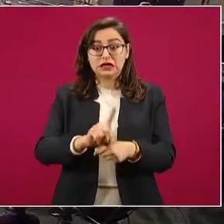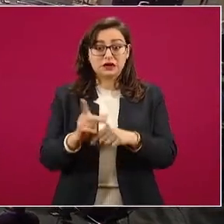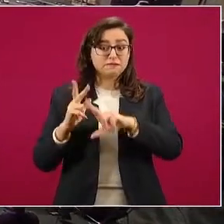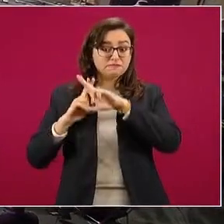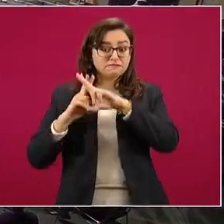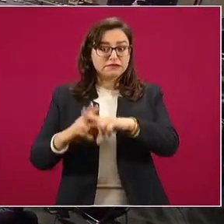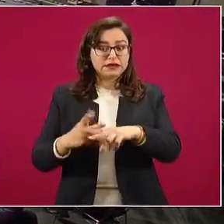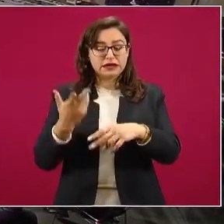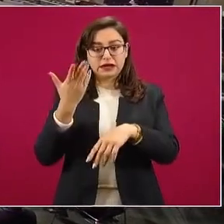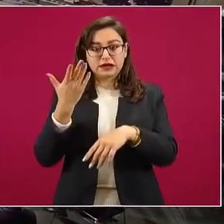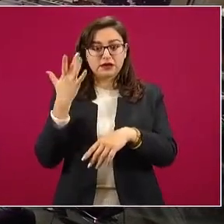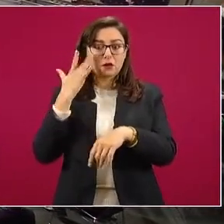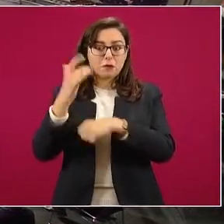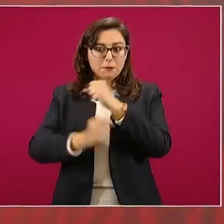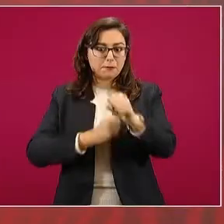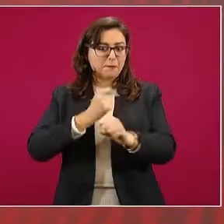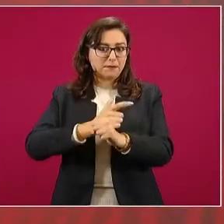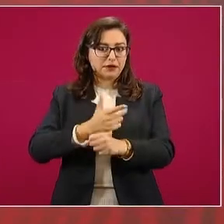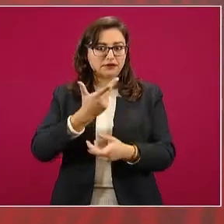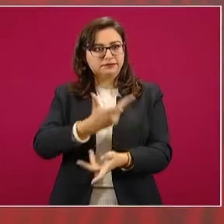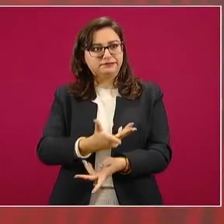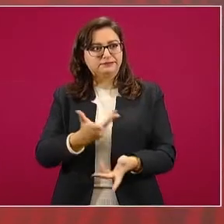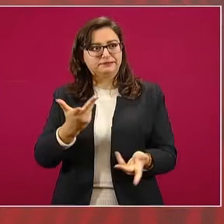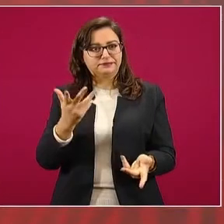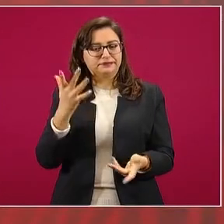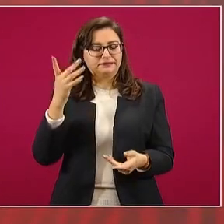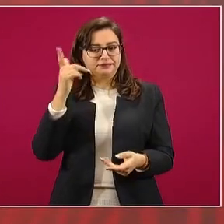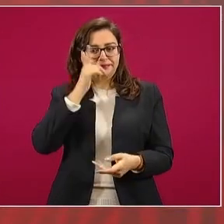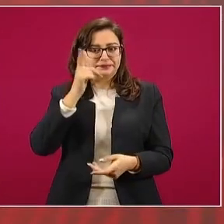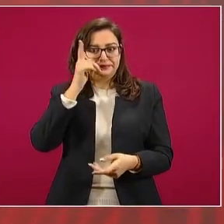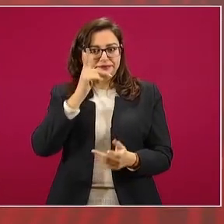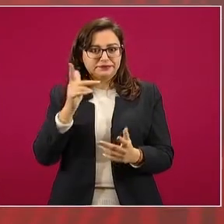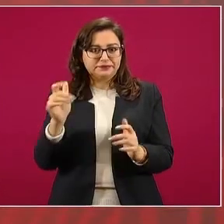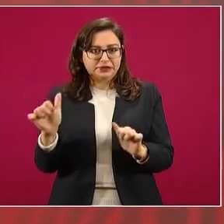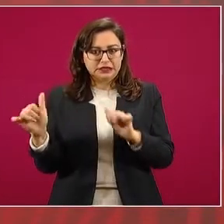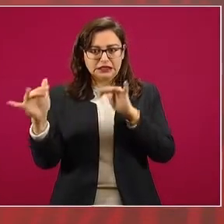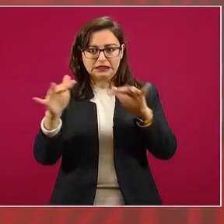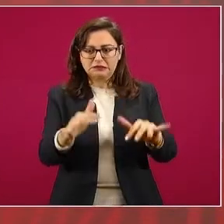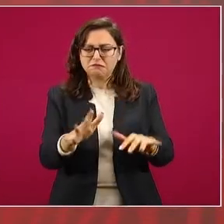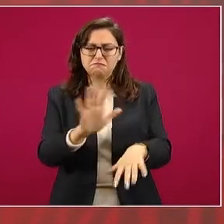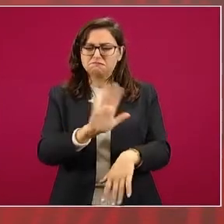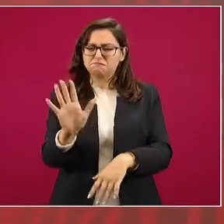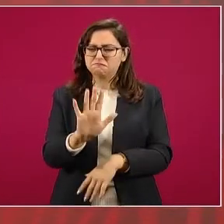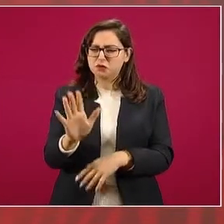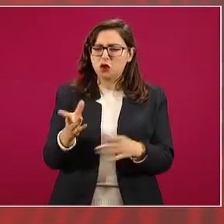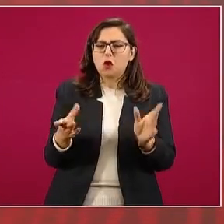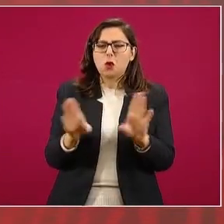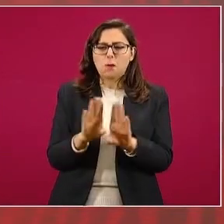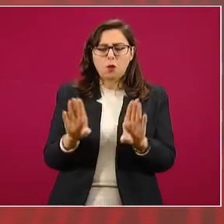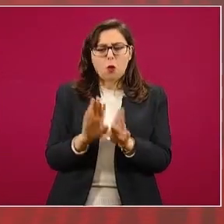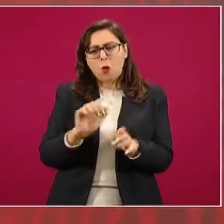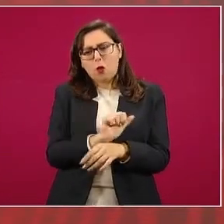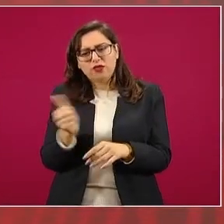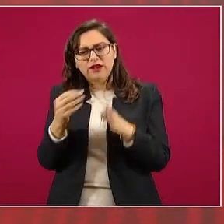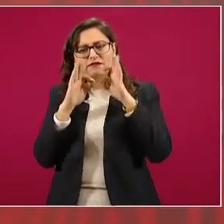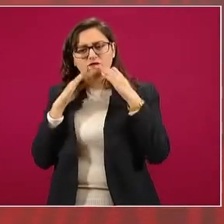riesgos de contagio, o con sana distancia